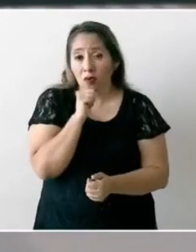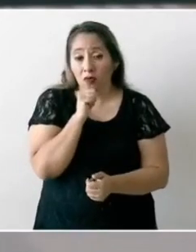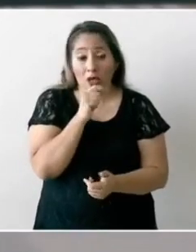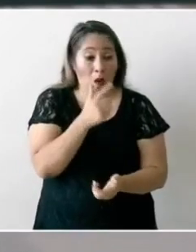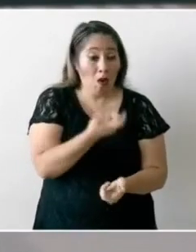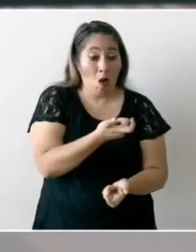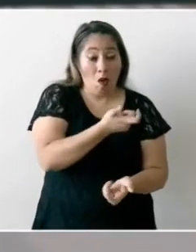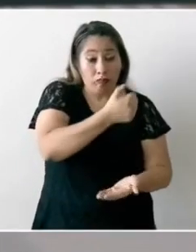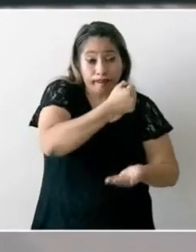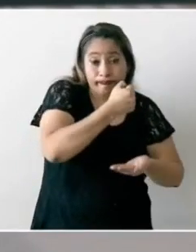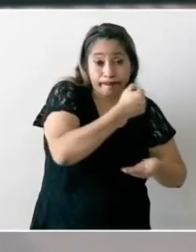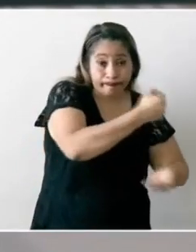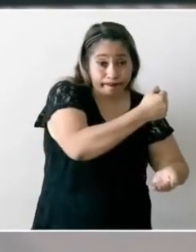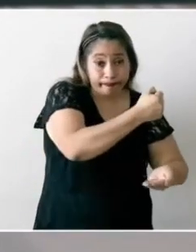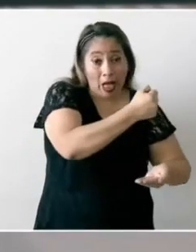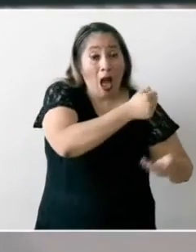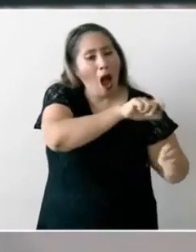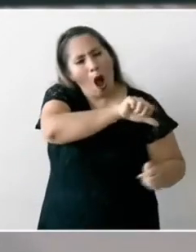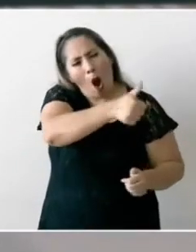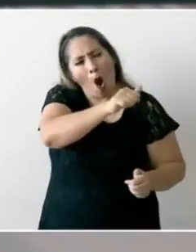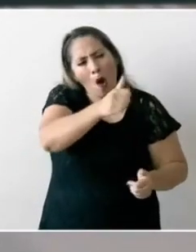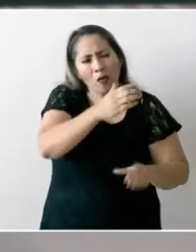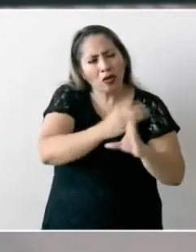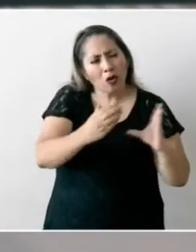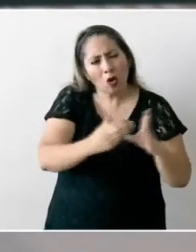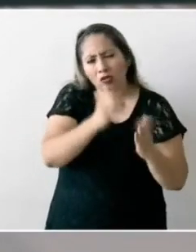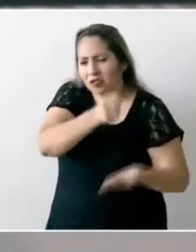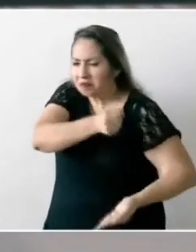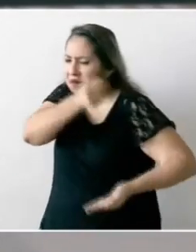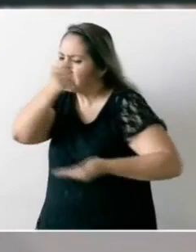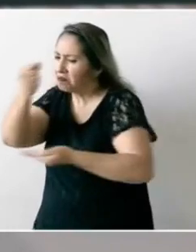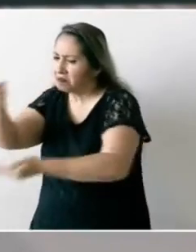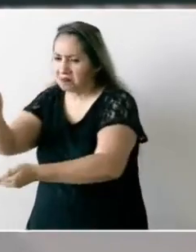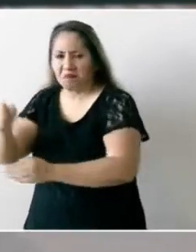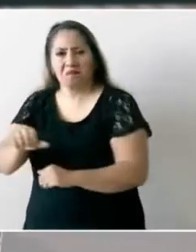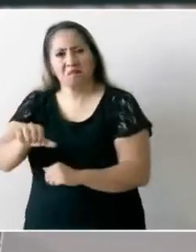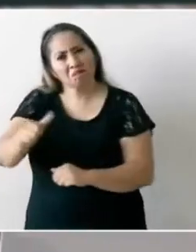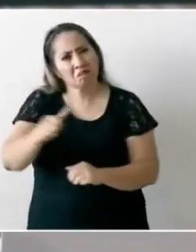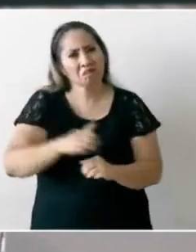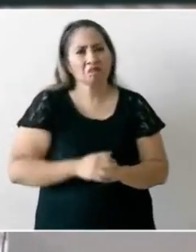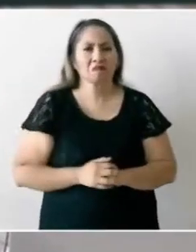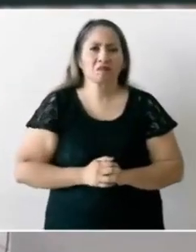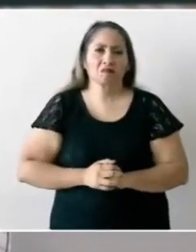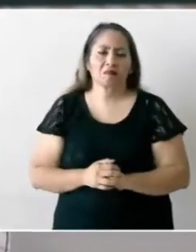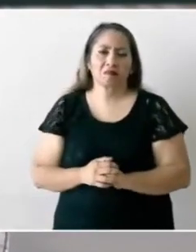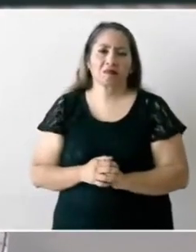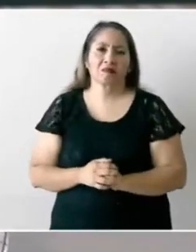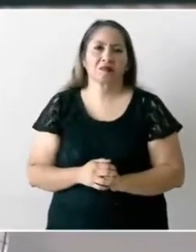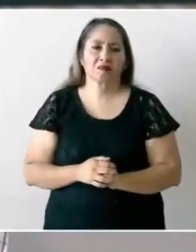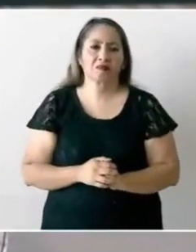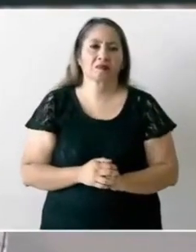no meternos